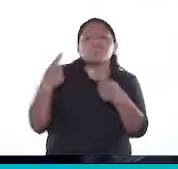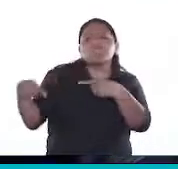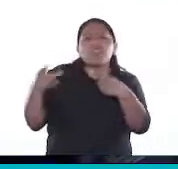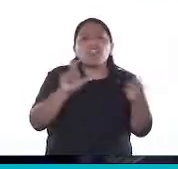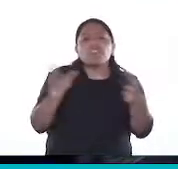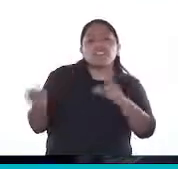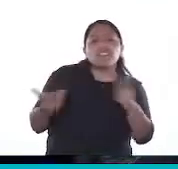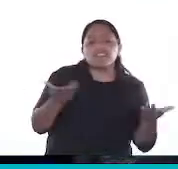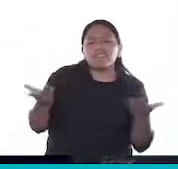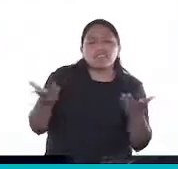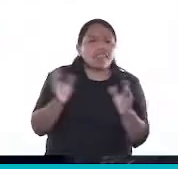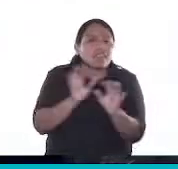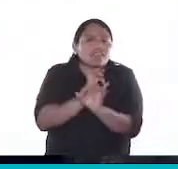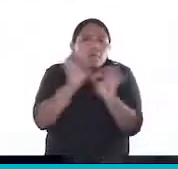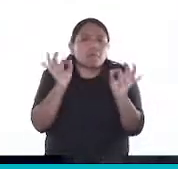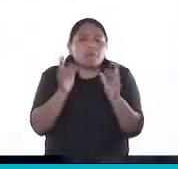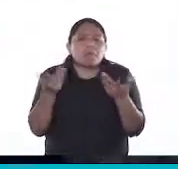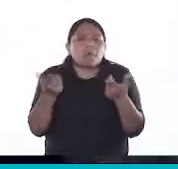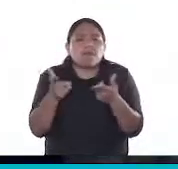Absolutamente ninguna.